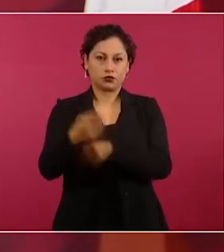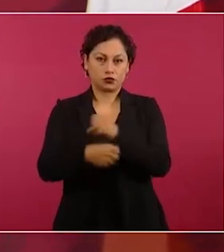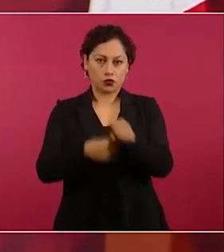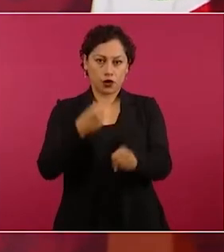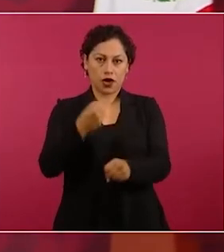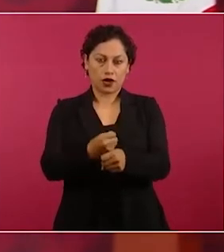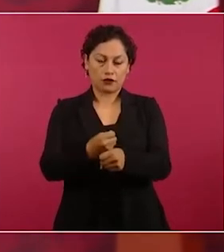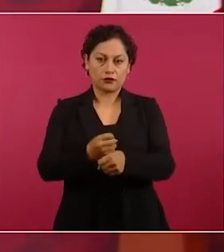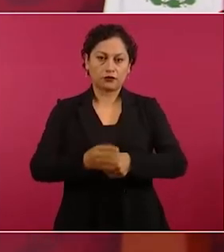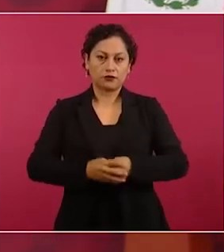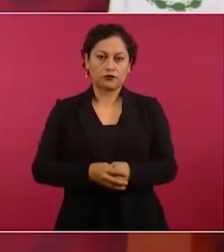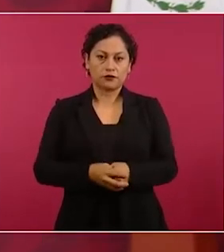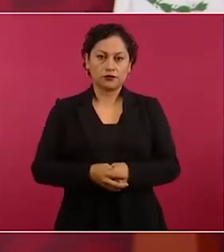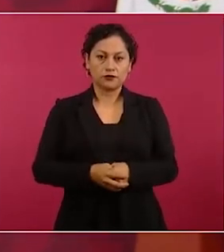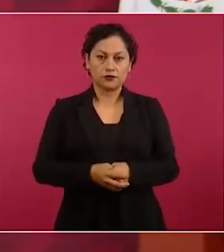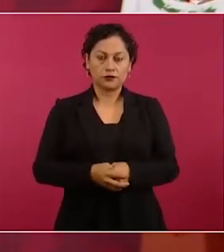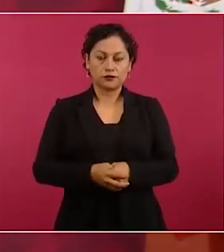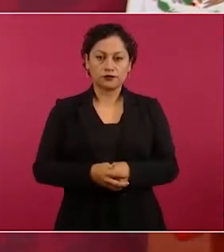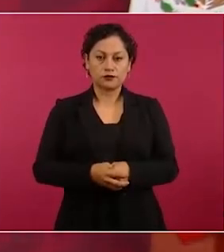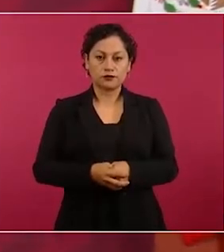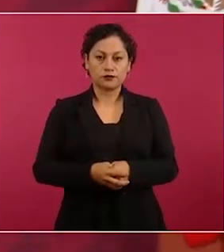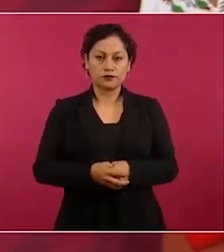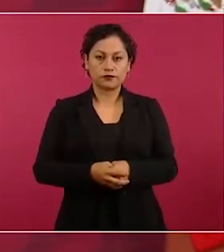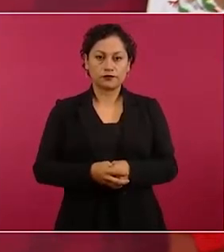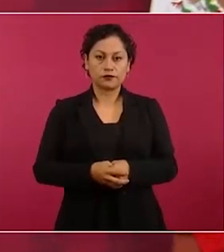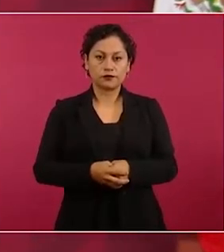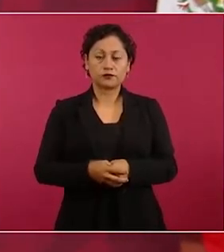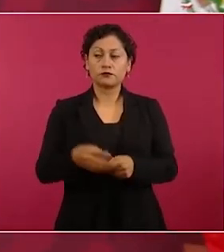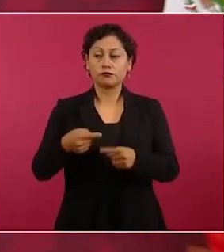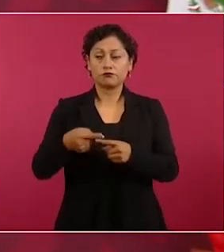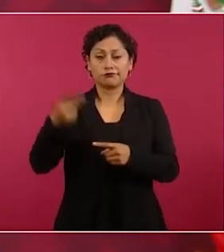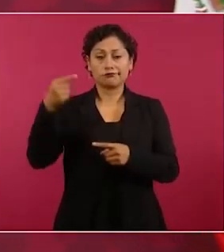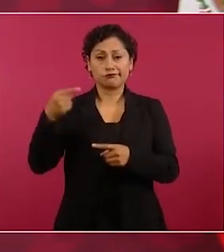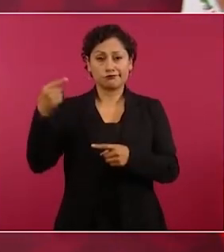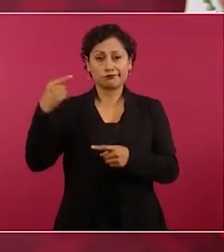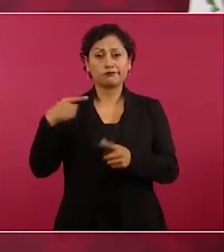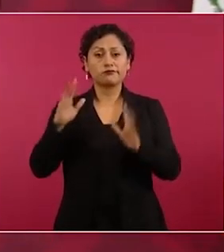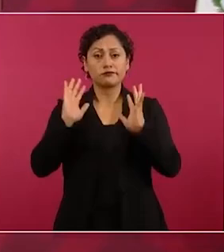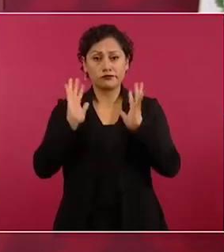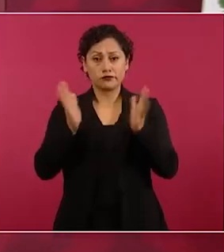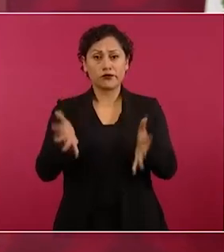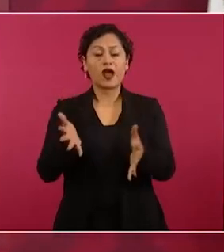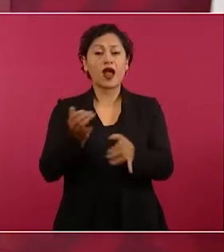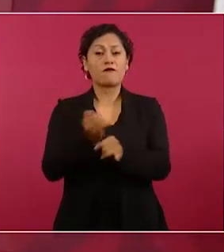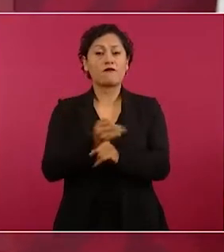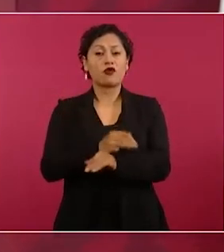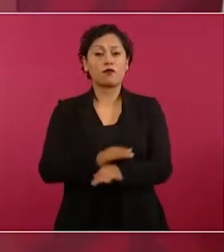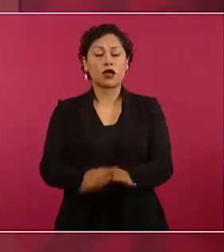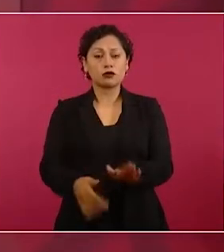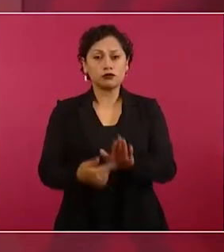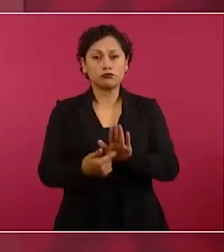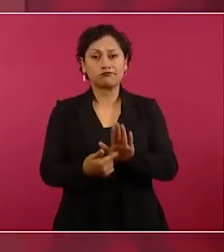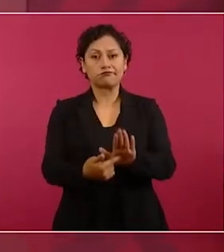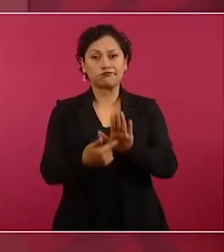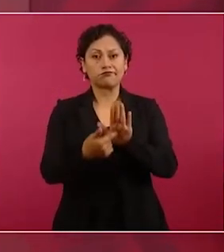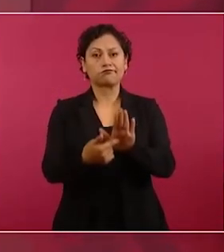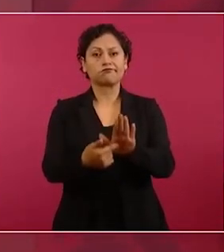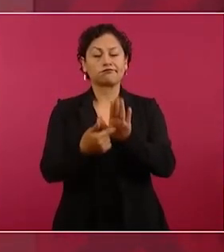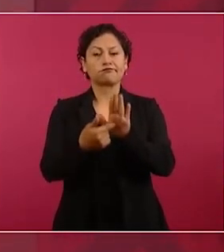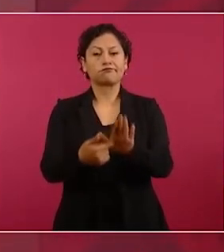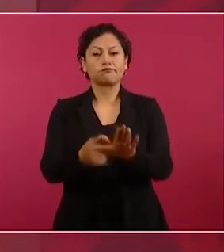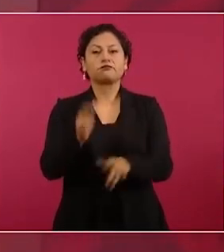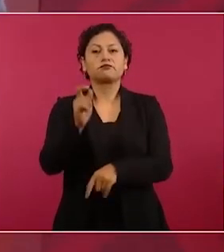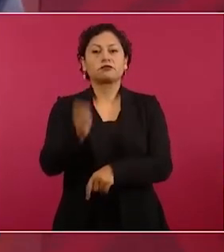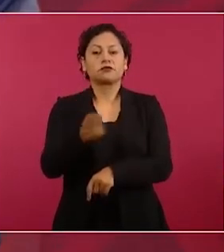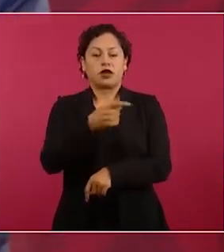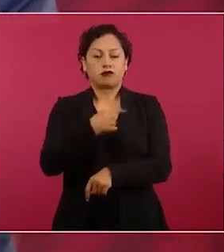se ha informado de que vamos a